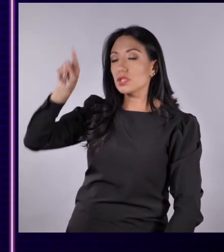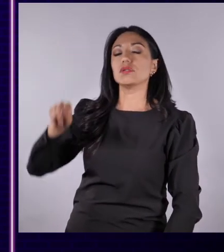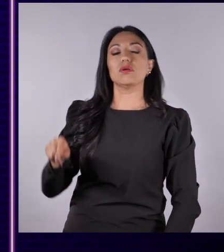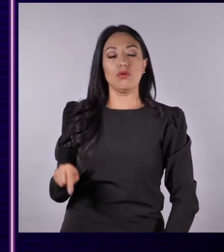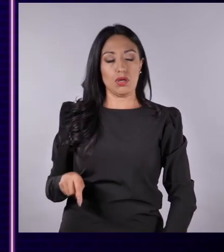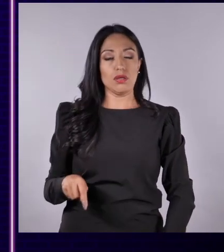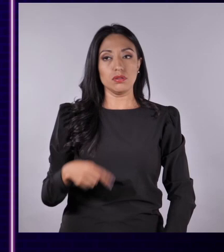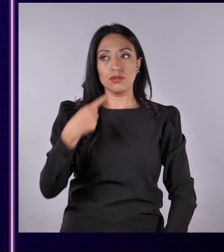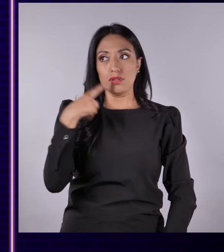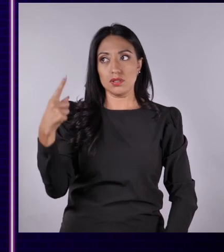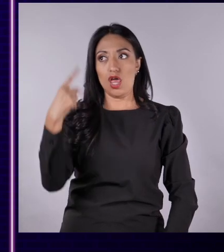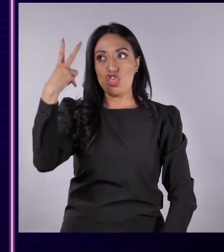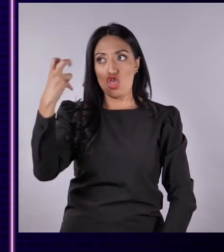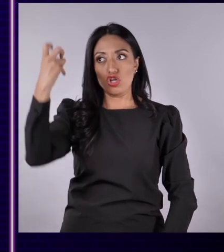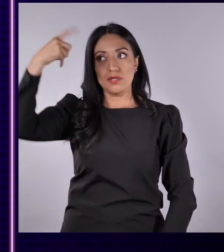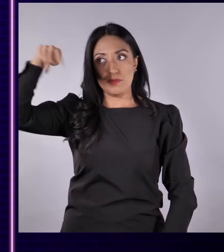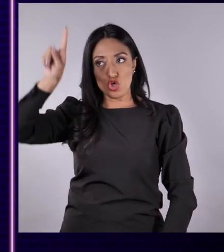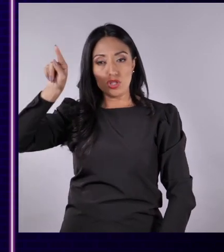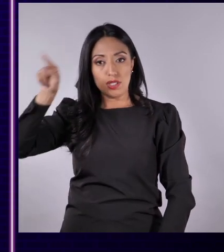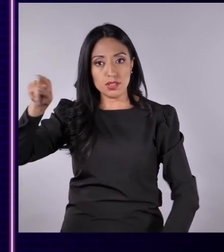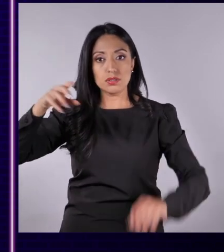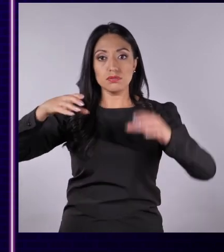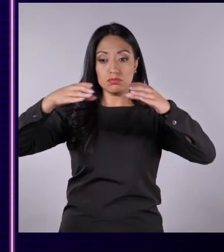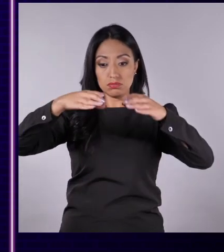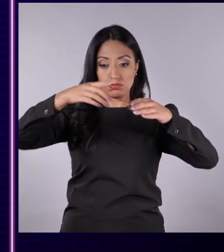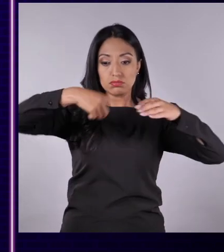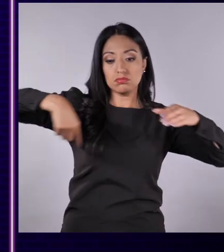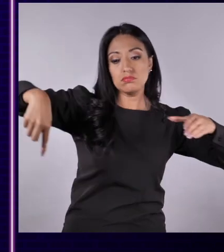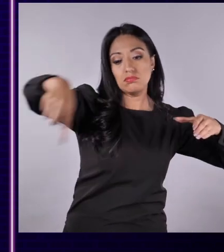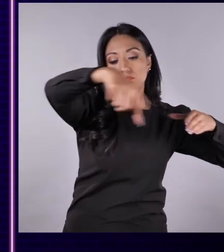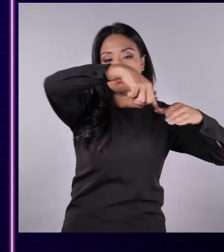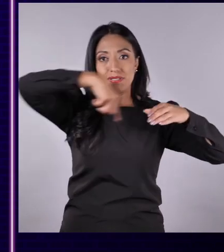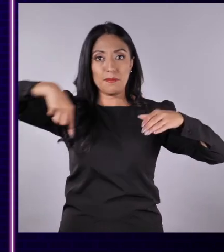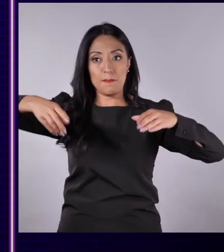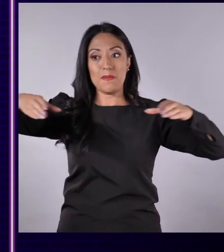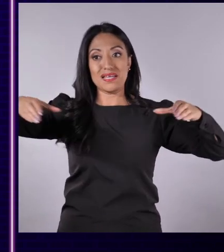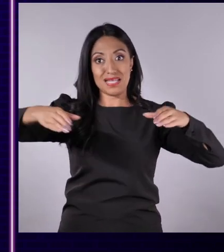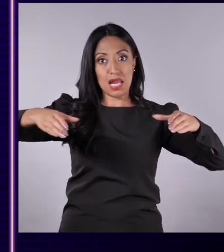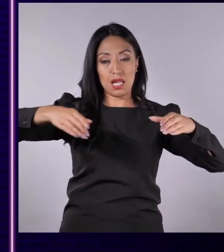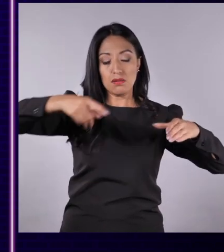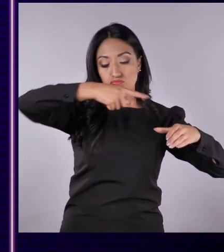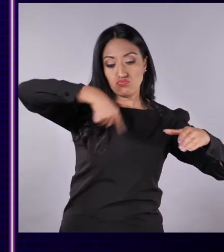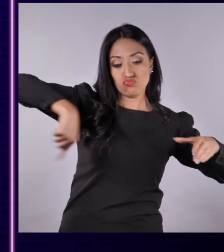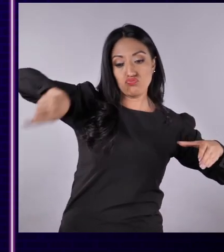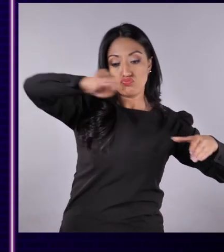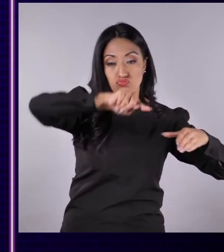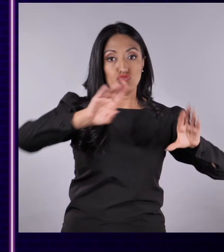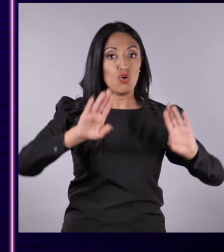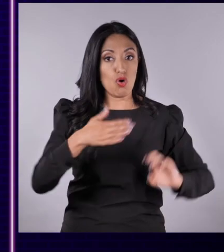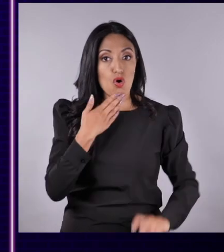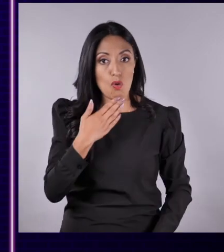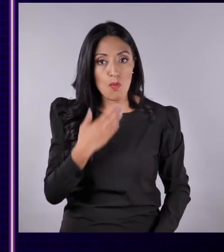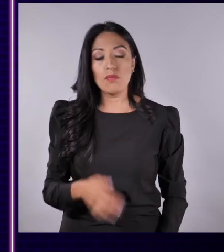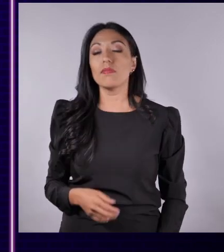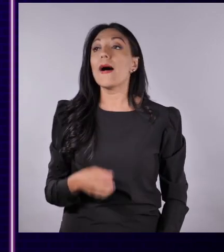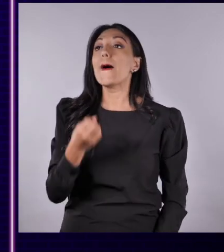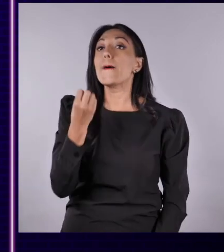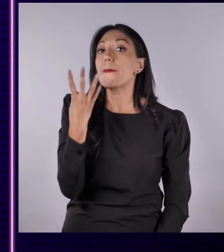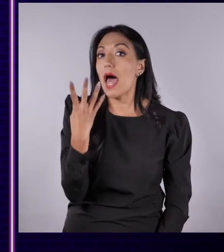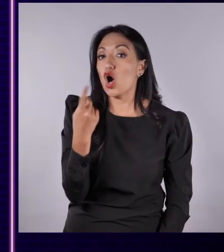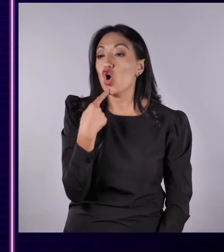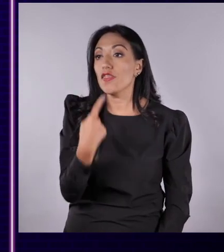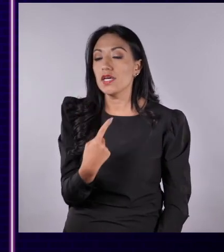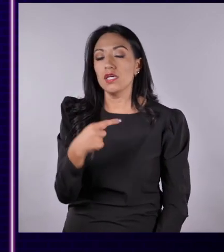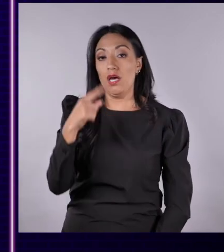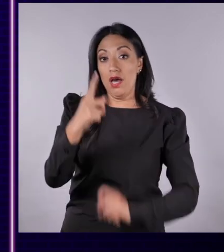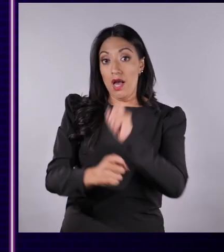.397.875 personas que se autoidentifican como mestizos. Muy bien, y como